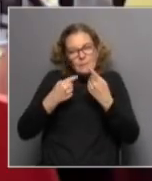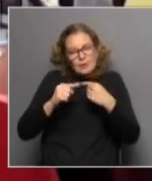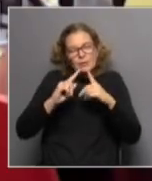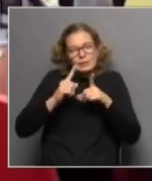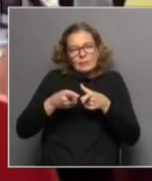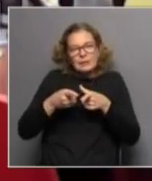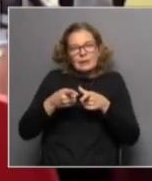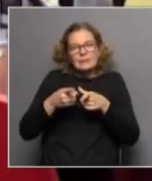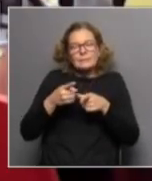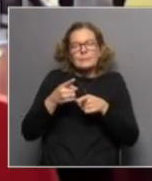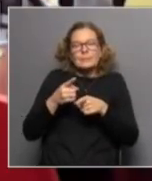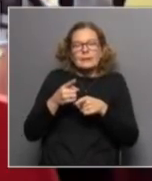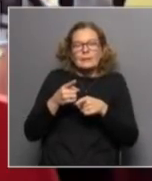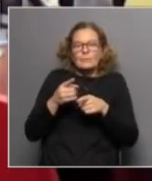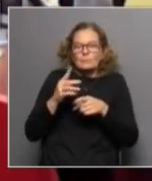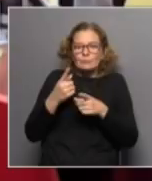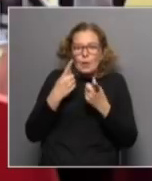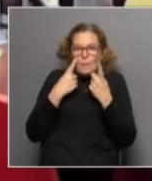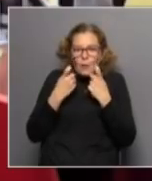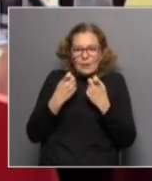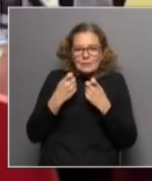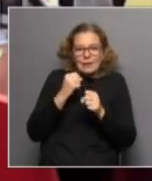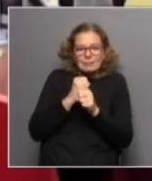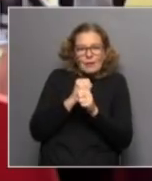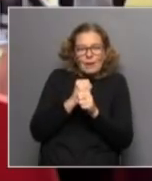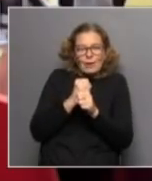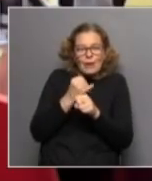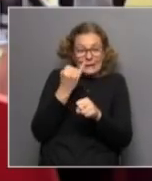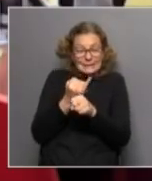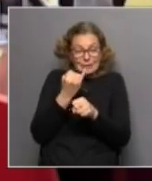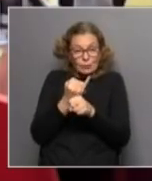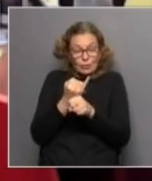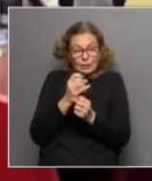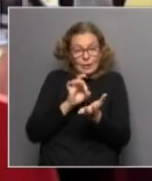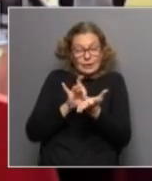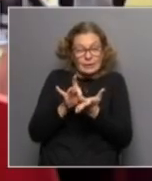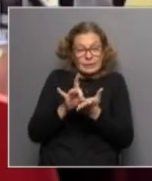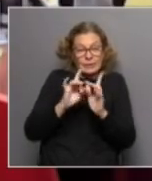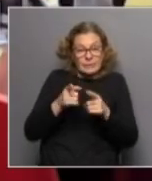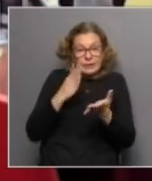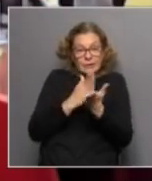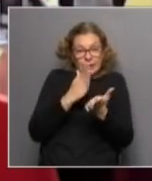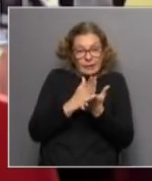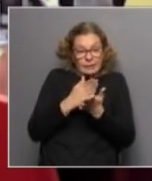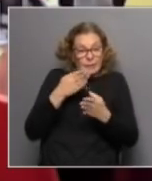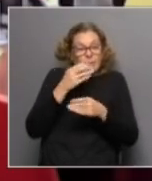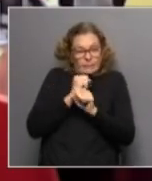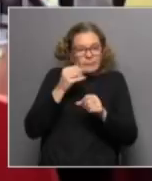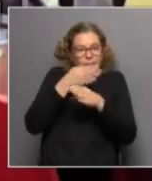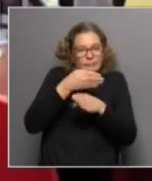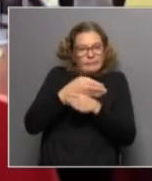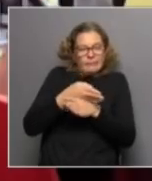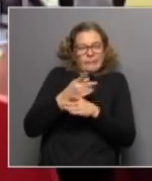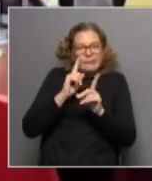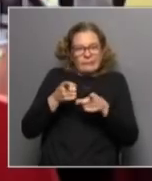desarrollar acciones dirigidas a las instituciones o a los servicios que por derecho ellos deben de acceder así